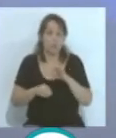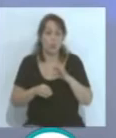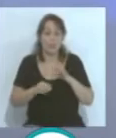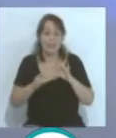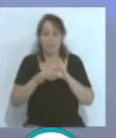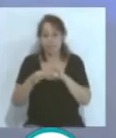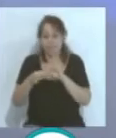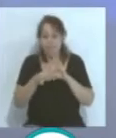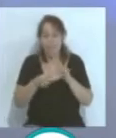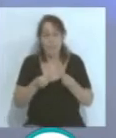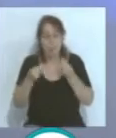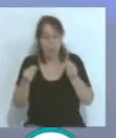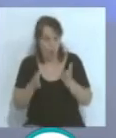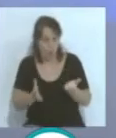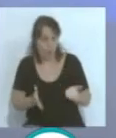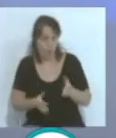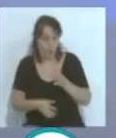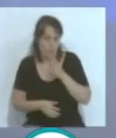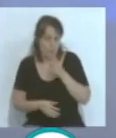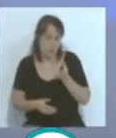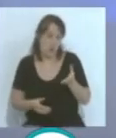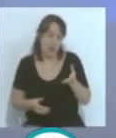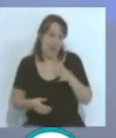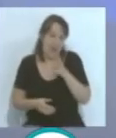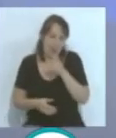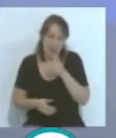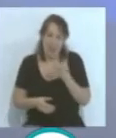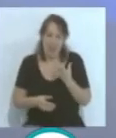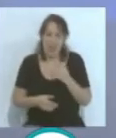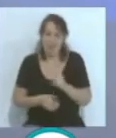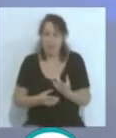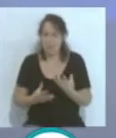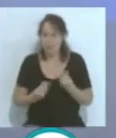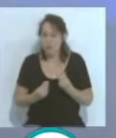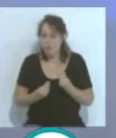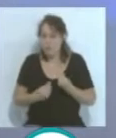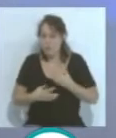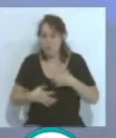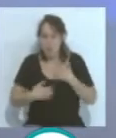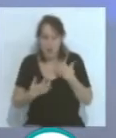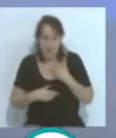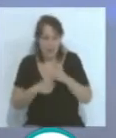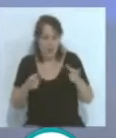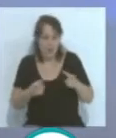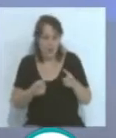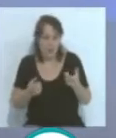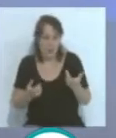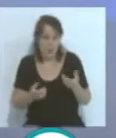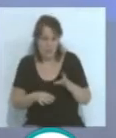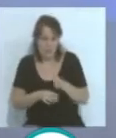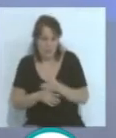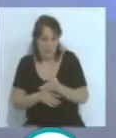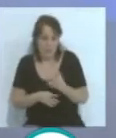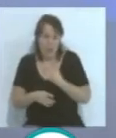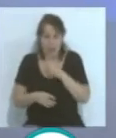mejor entre todos, habrá tanta acritud, hay tanta, la gente se molesta por cualquier cosa, en cambio cuando ves y te simboliza,